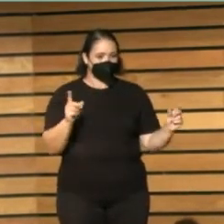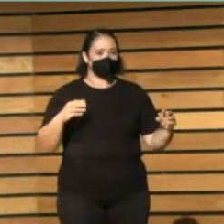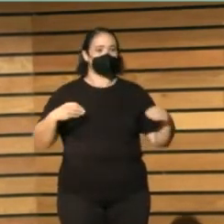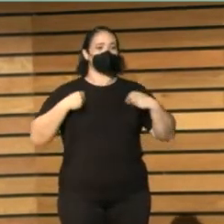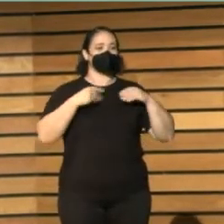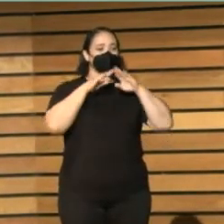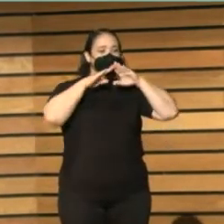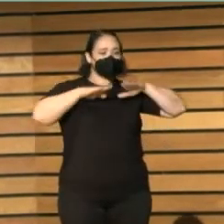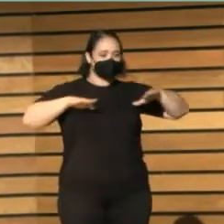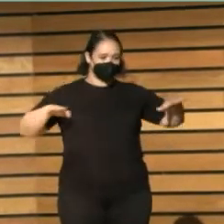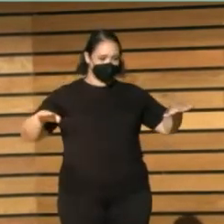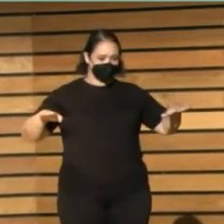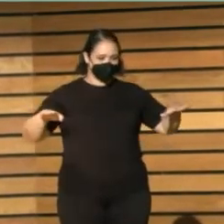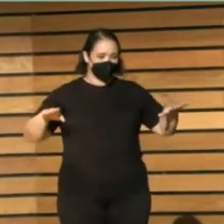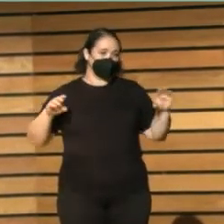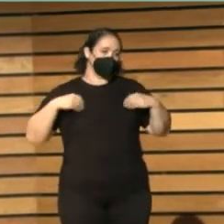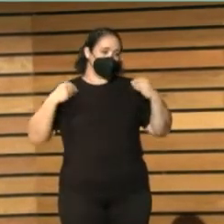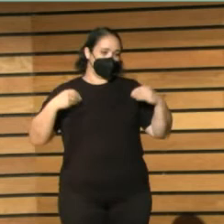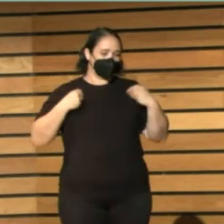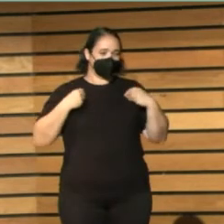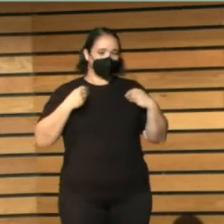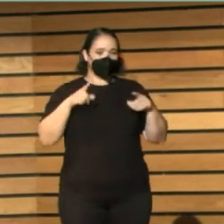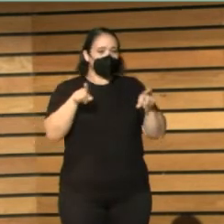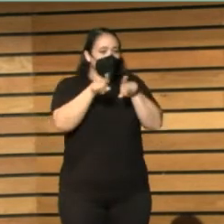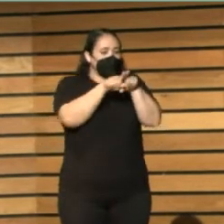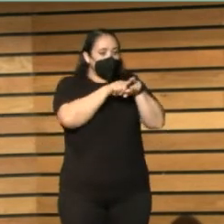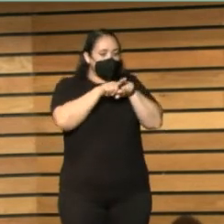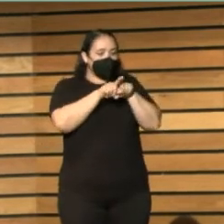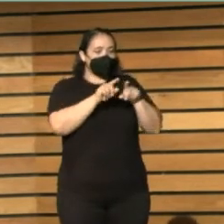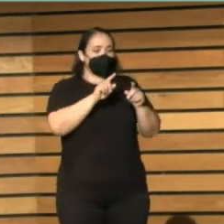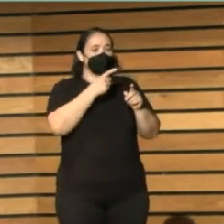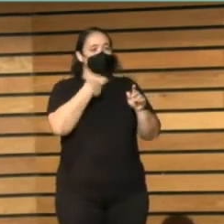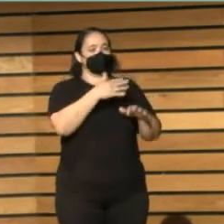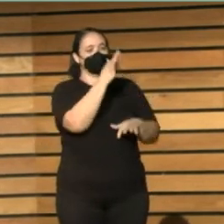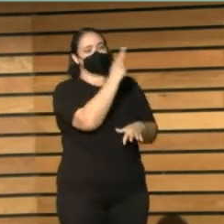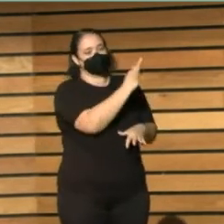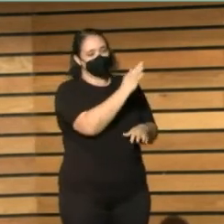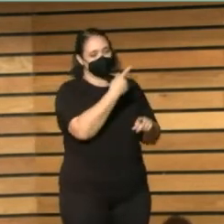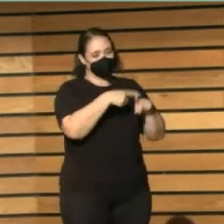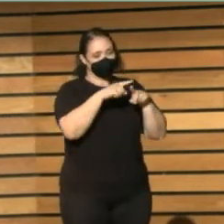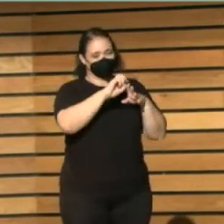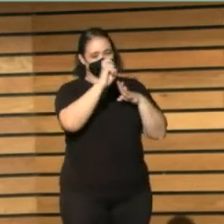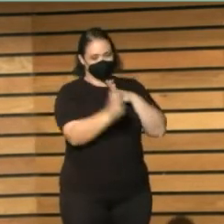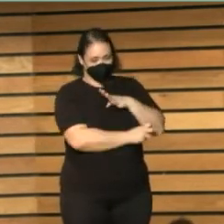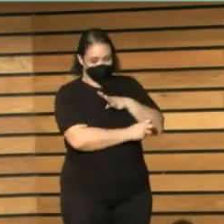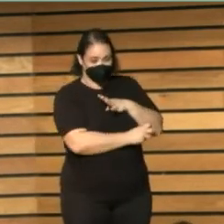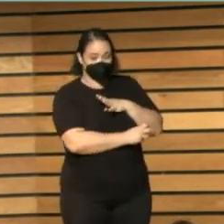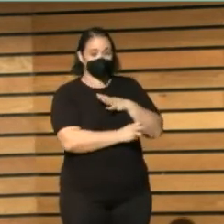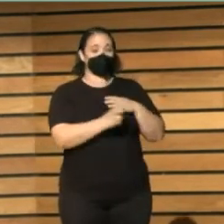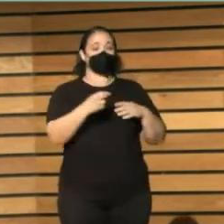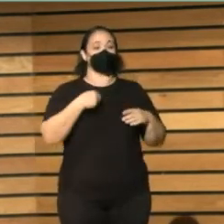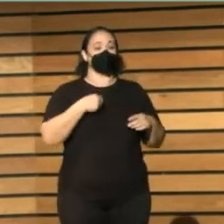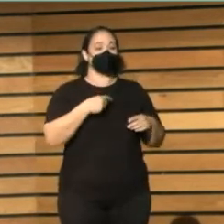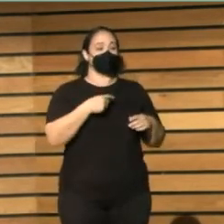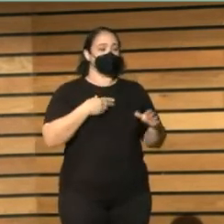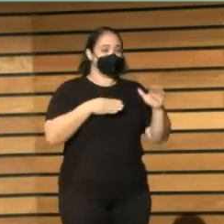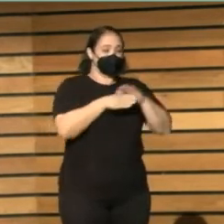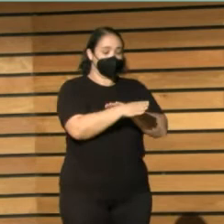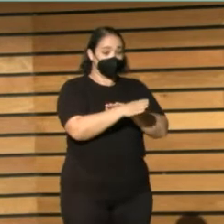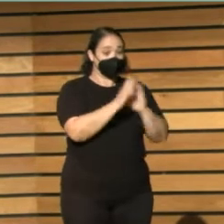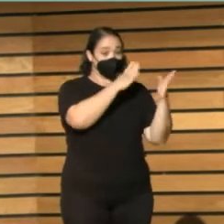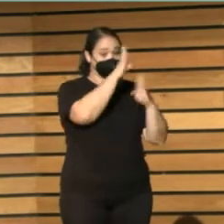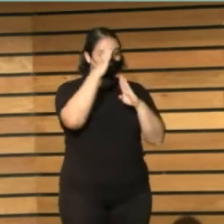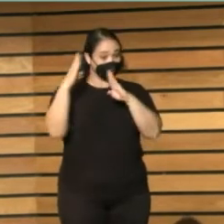del silencio. Le estás diciendo lo mismo con un lenguaje positivo. Ah, por eso. Pero lo que yo no puedo es que yo entre en la